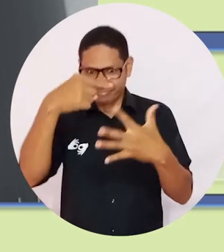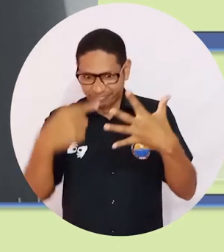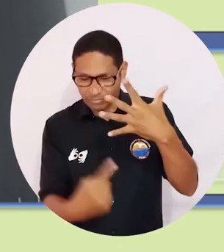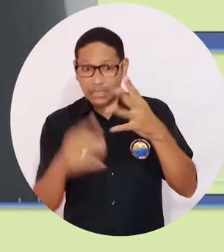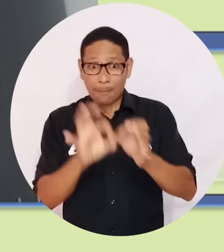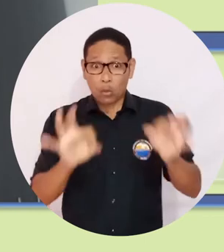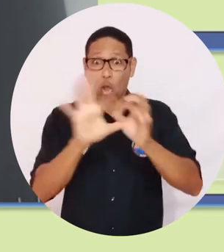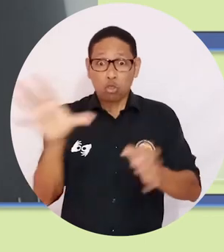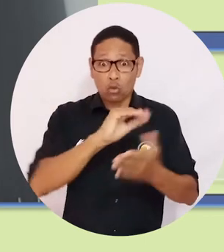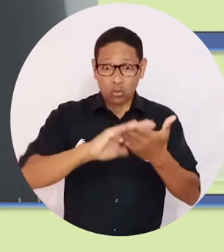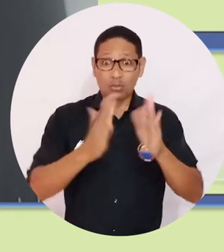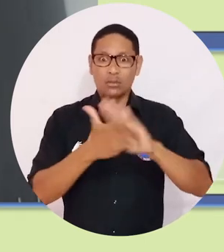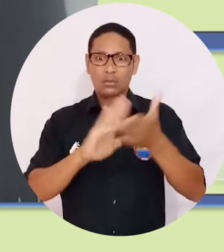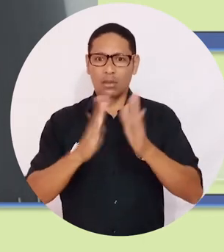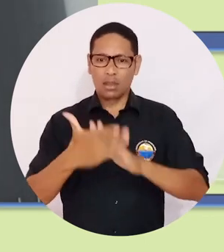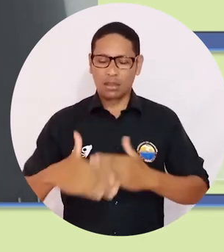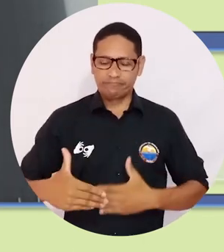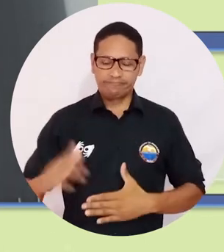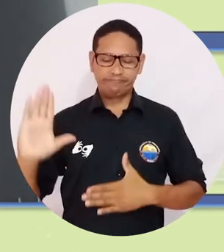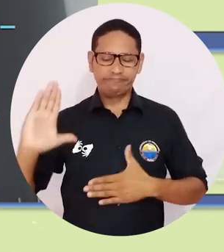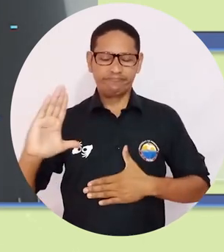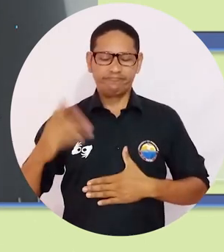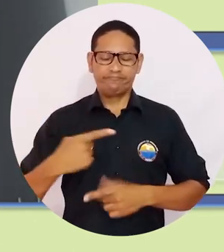pero eso requiere el compromiso de toda la comunidad.